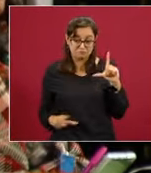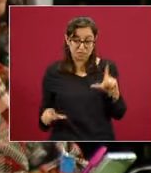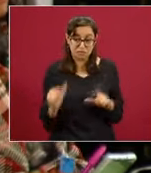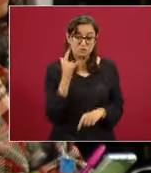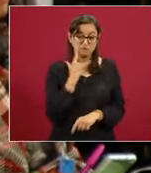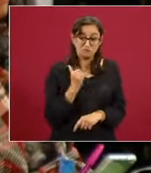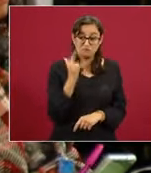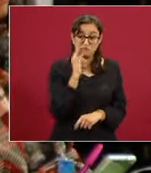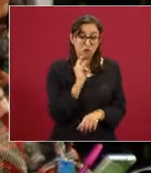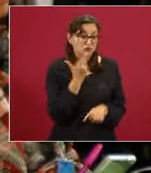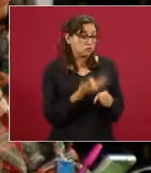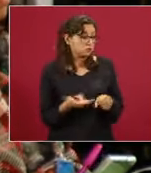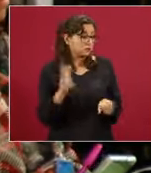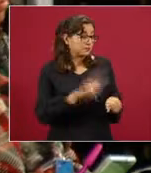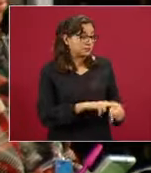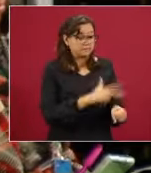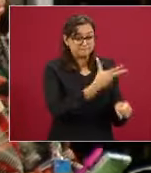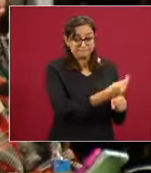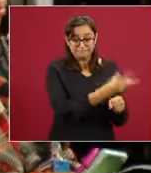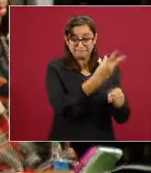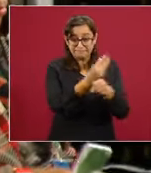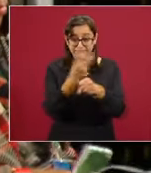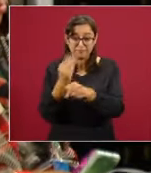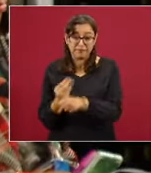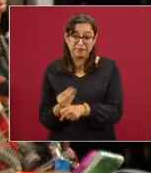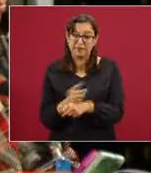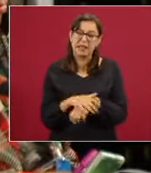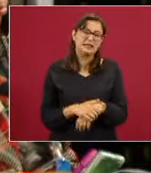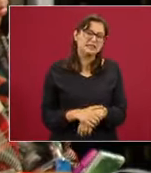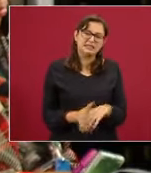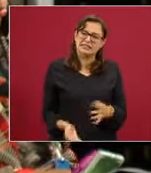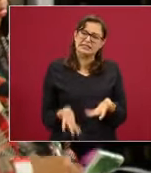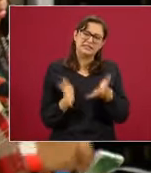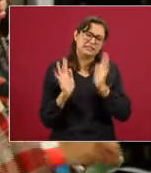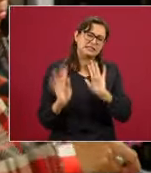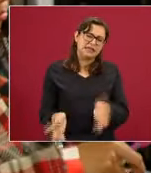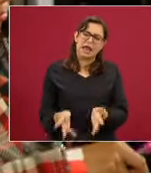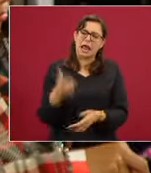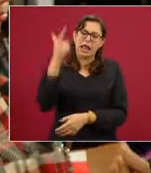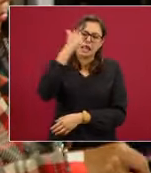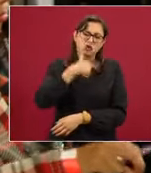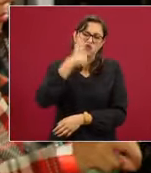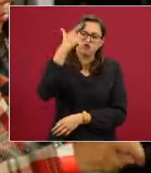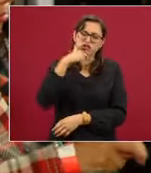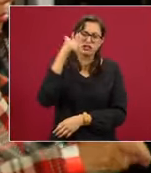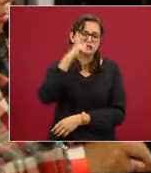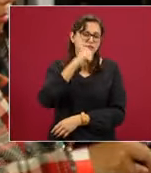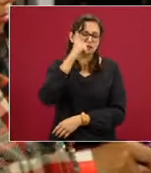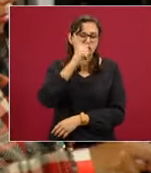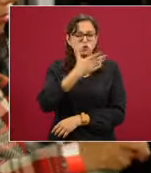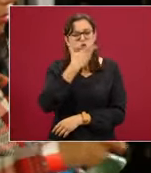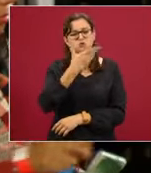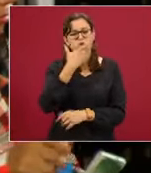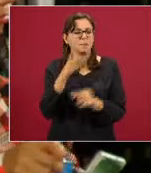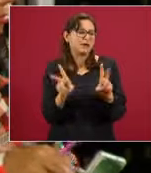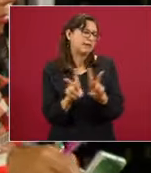reconversión. Ya hemos hablado, bueno, ya en la noche hemos hablado muchas veces del tema de